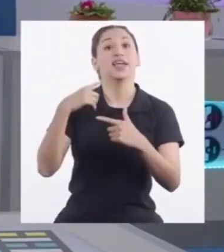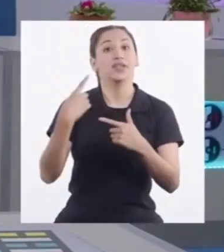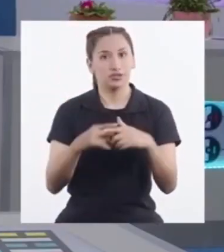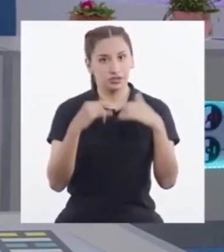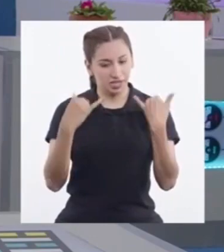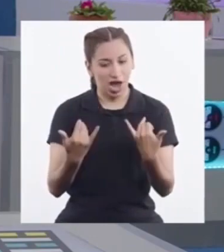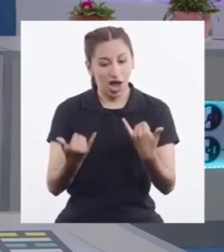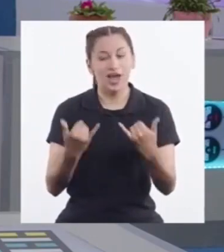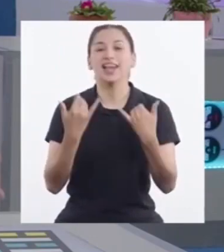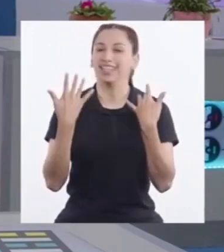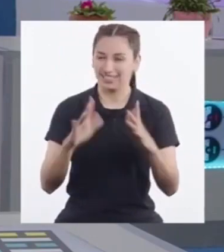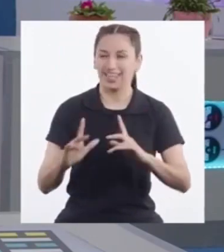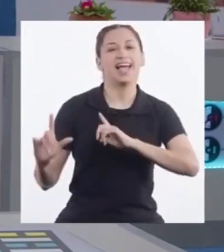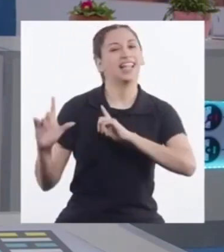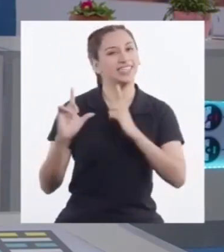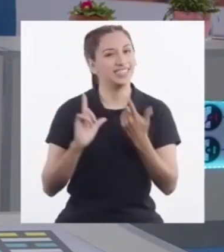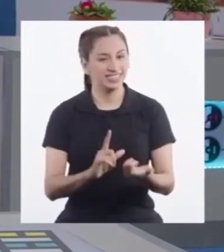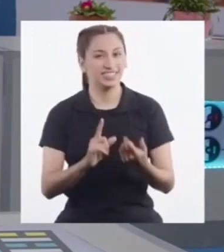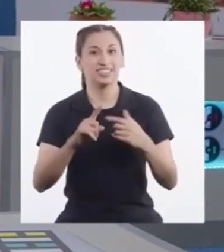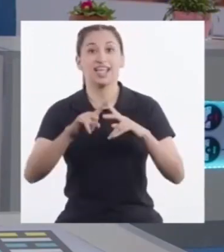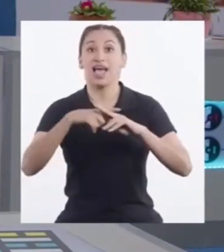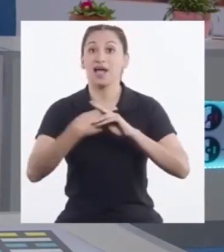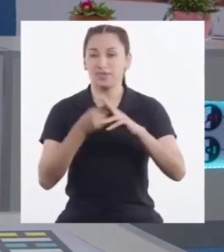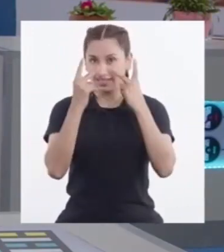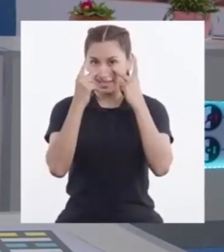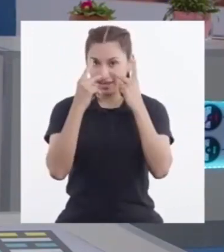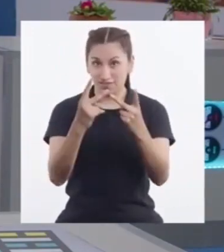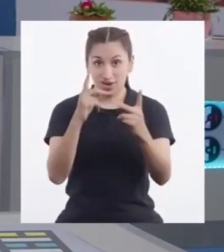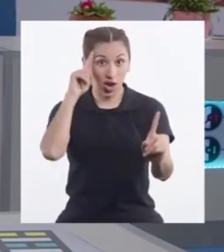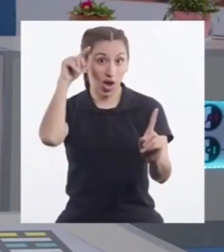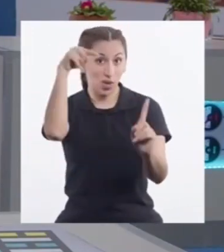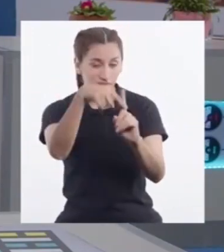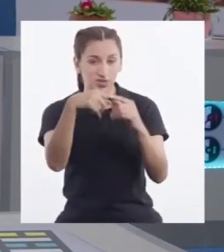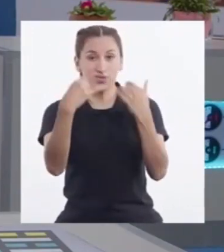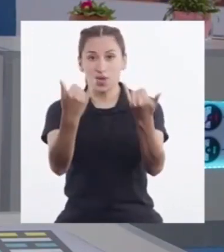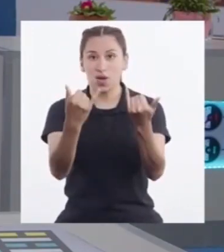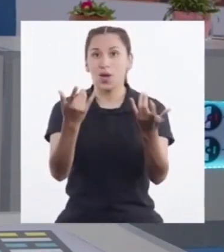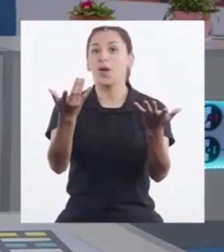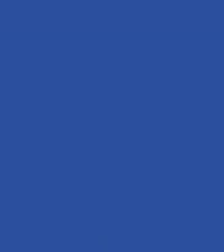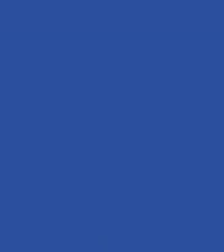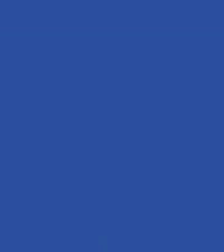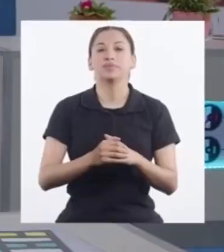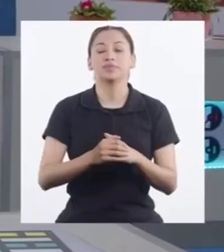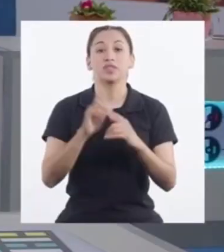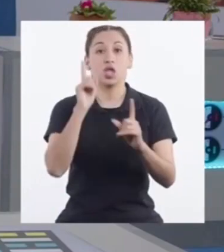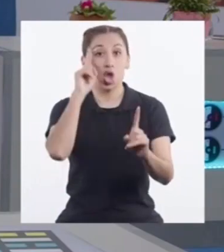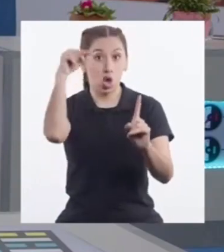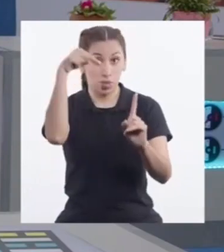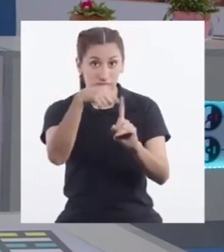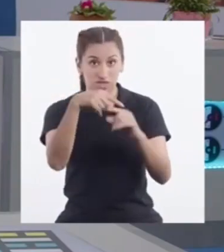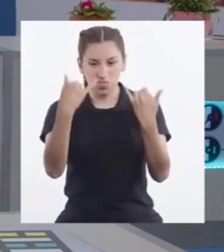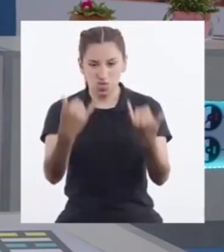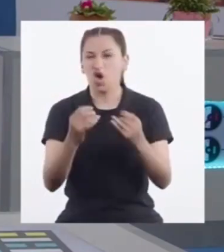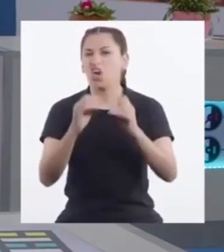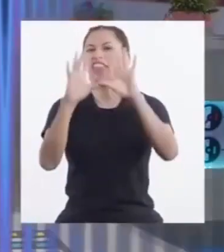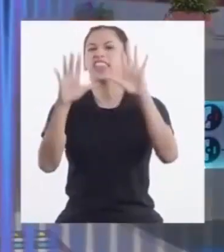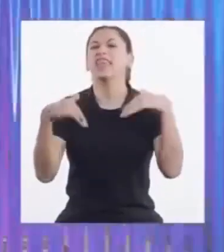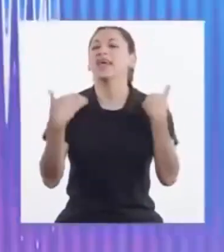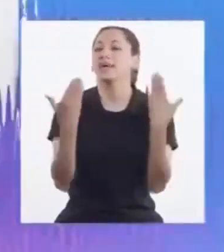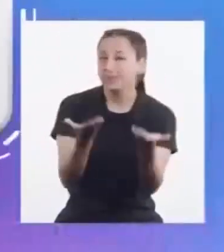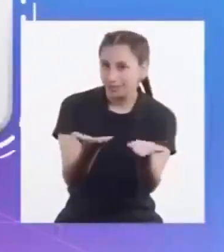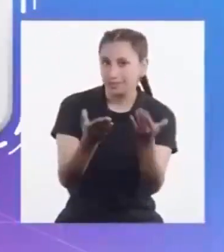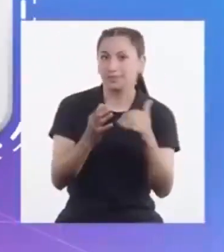Ya estamos listas Y listos Para ver El propósito De hoy Maca El propósito del día